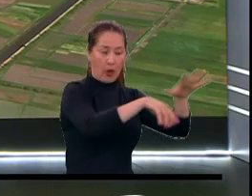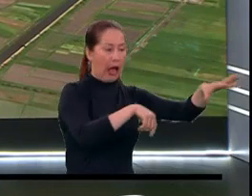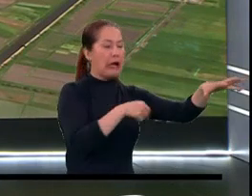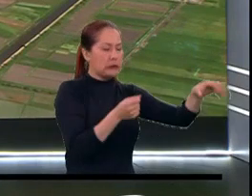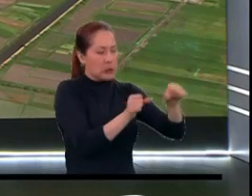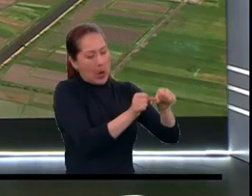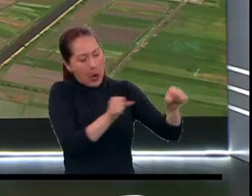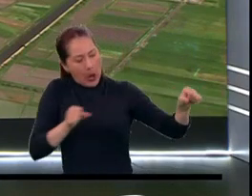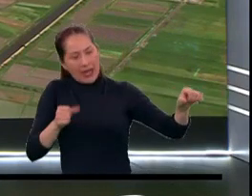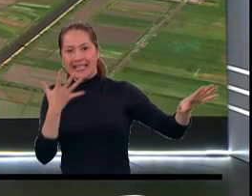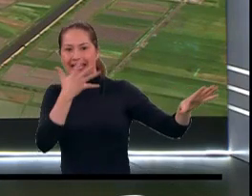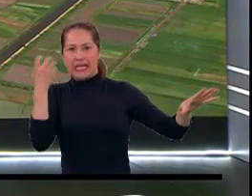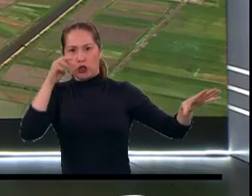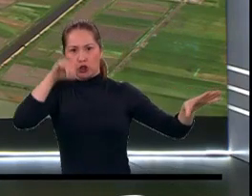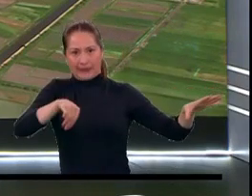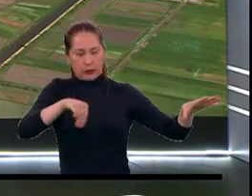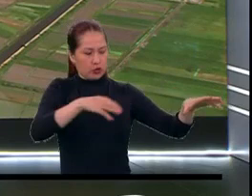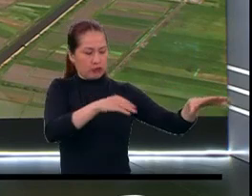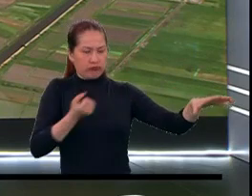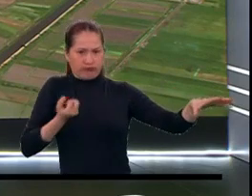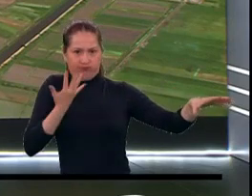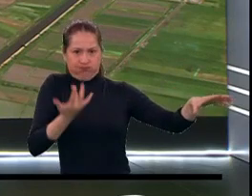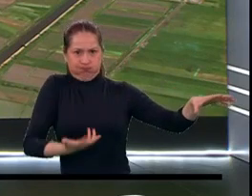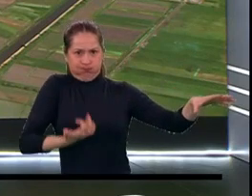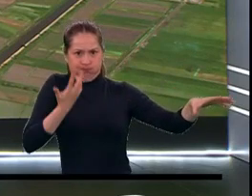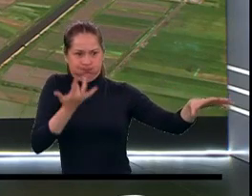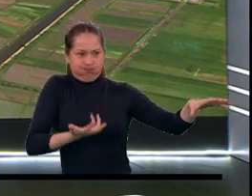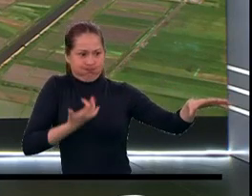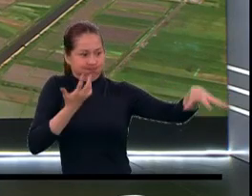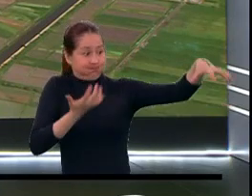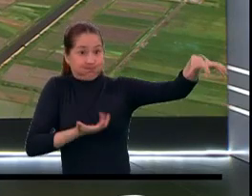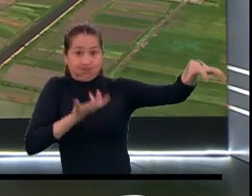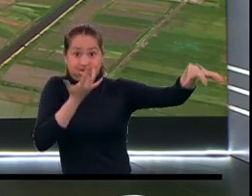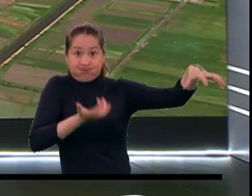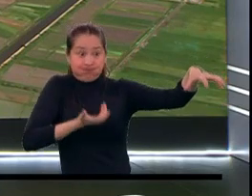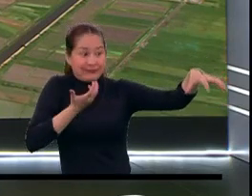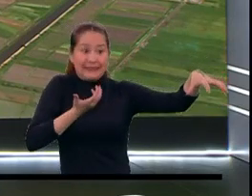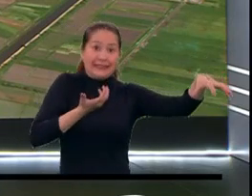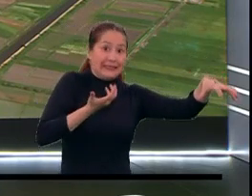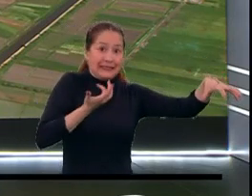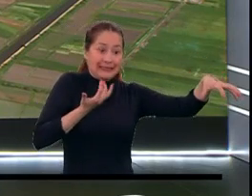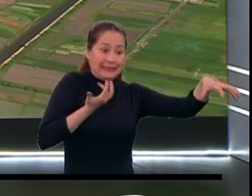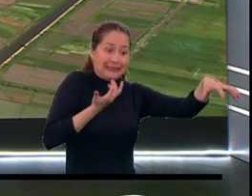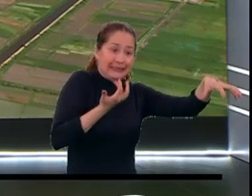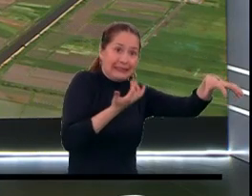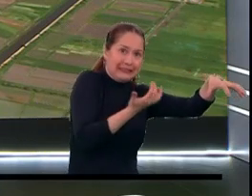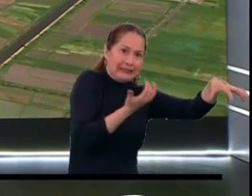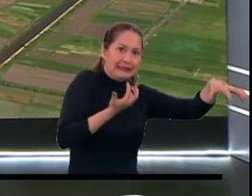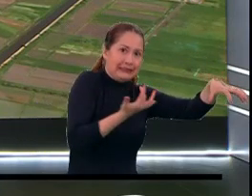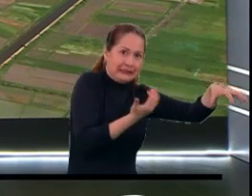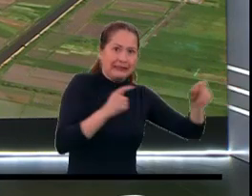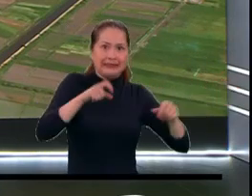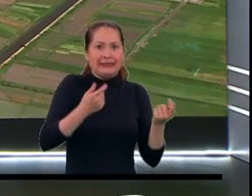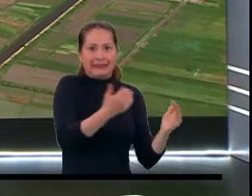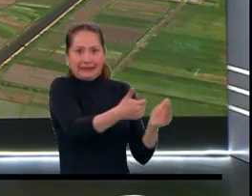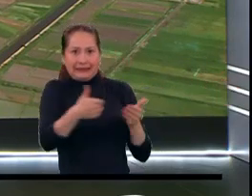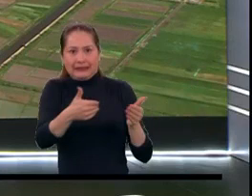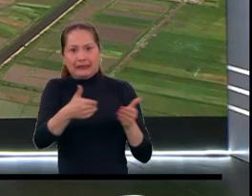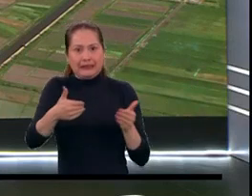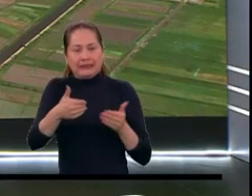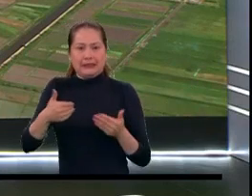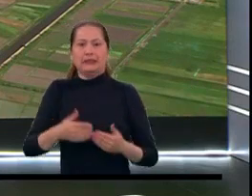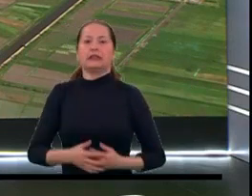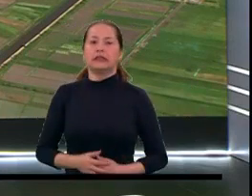realizando o la ubicación de los hombres que están trabajando en controlar esta conflagración. ¿Cuáles son las recomendaciones de los